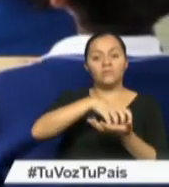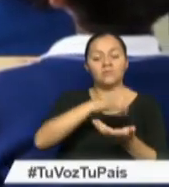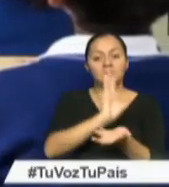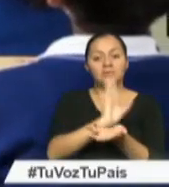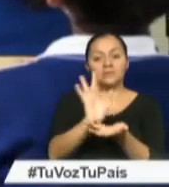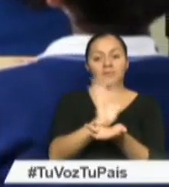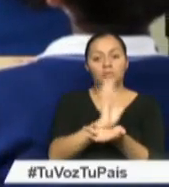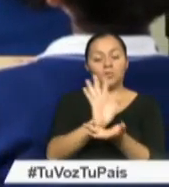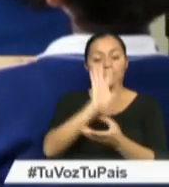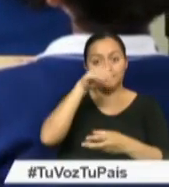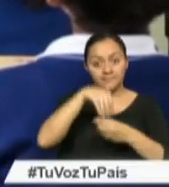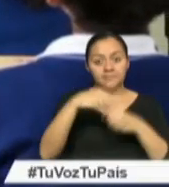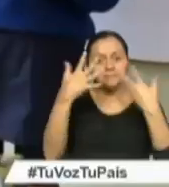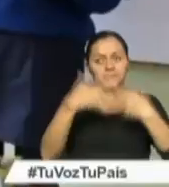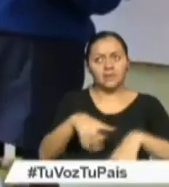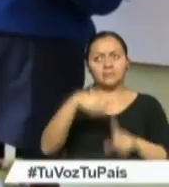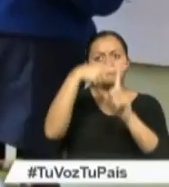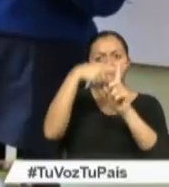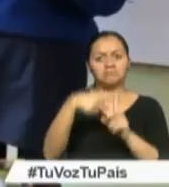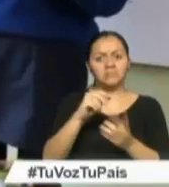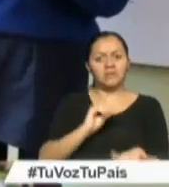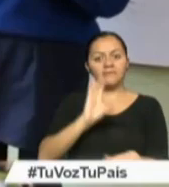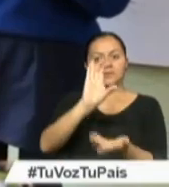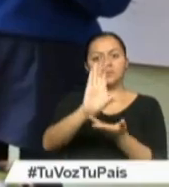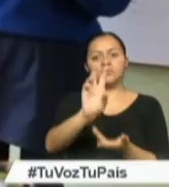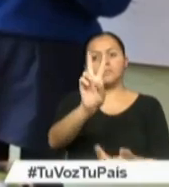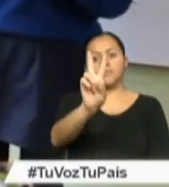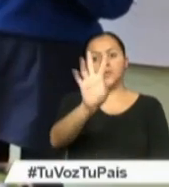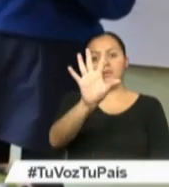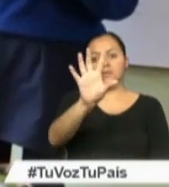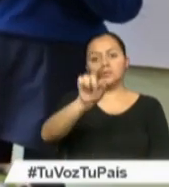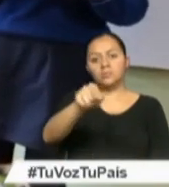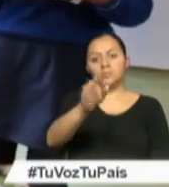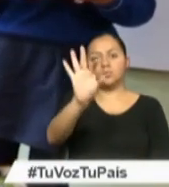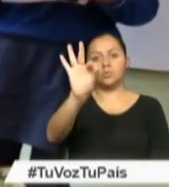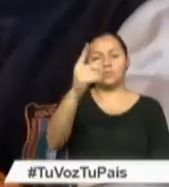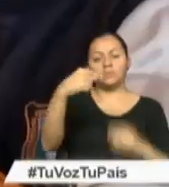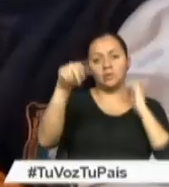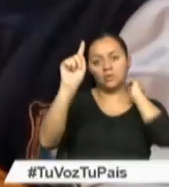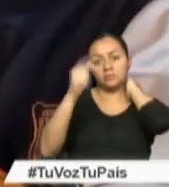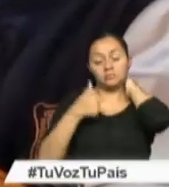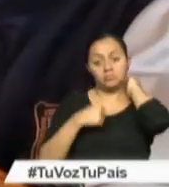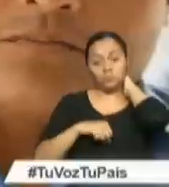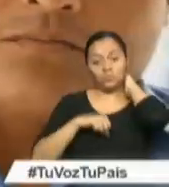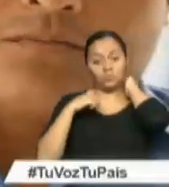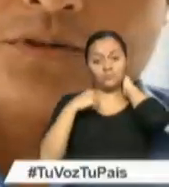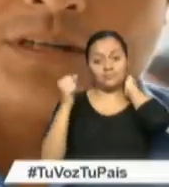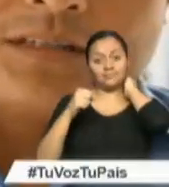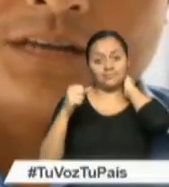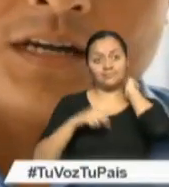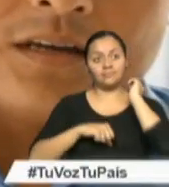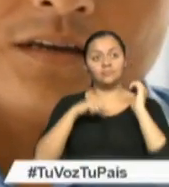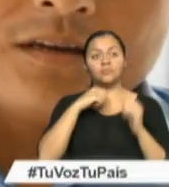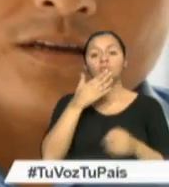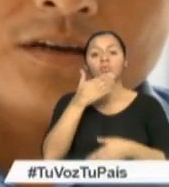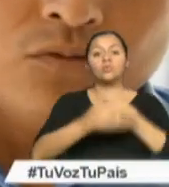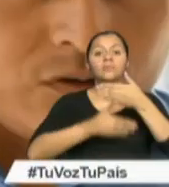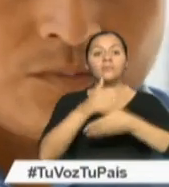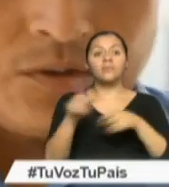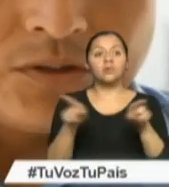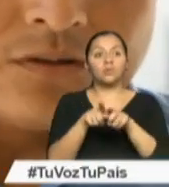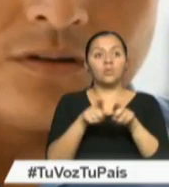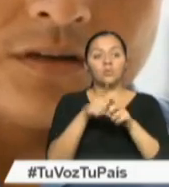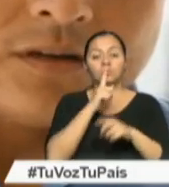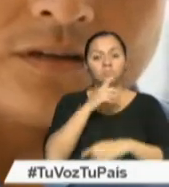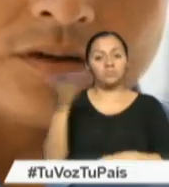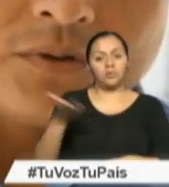Chinchipe lo que suma una inversión de 25,9 millones Orgullo poder estar uno